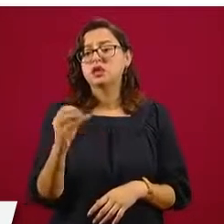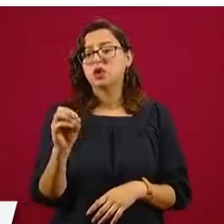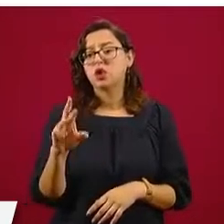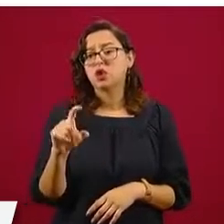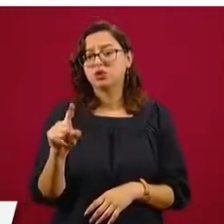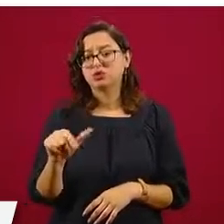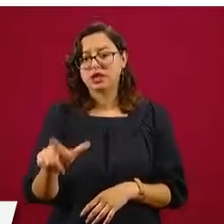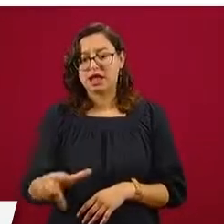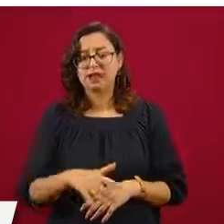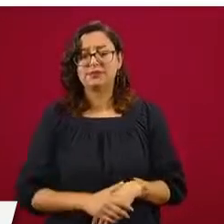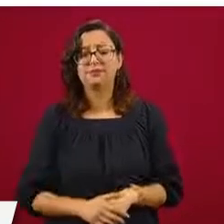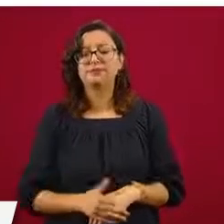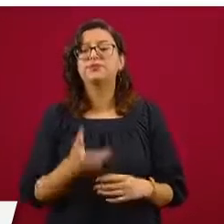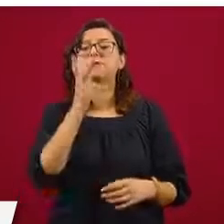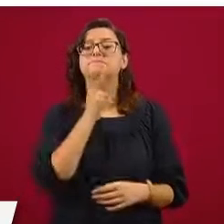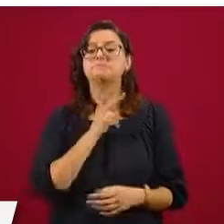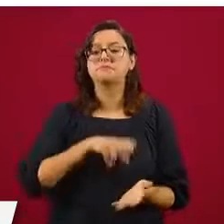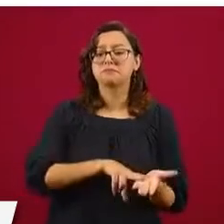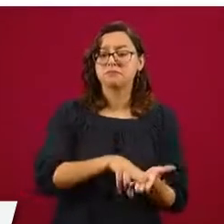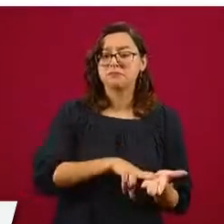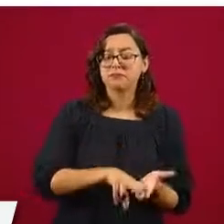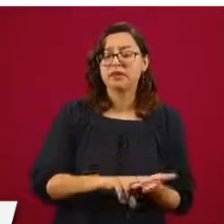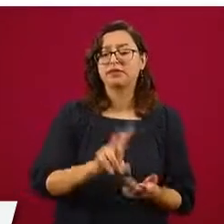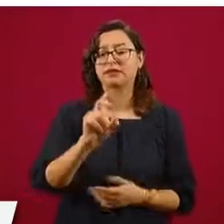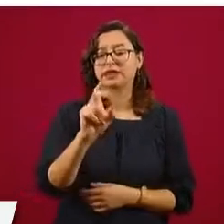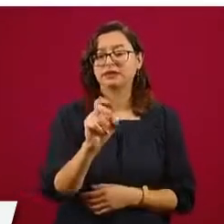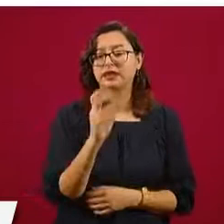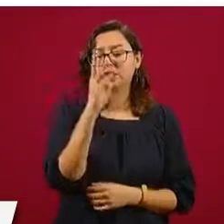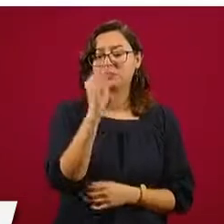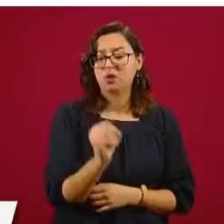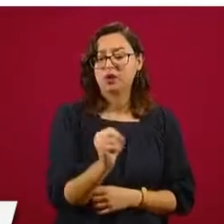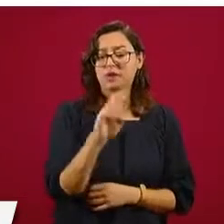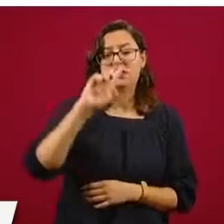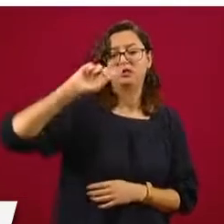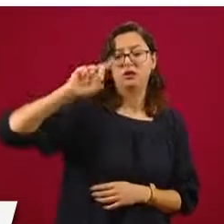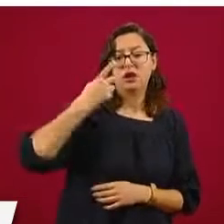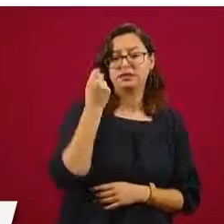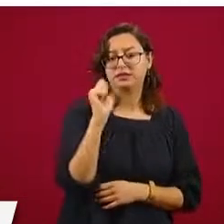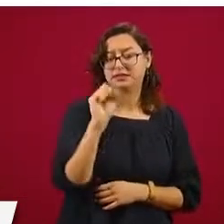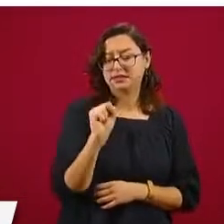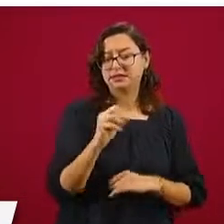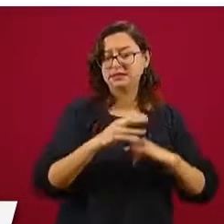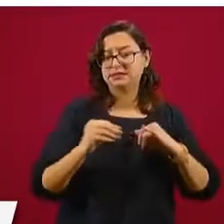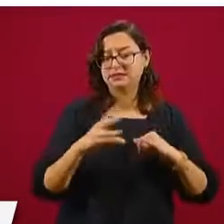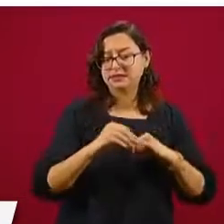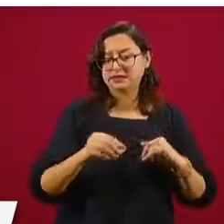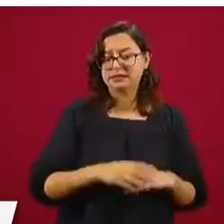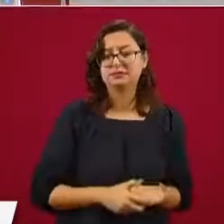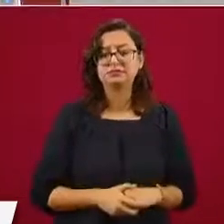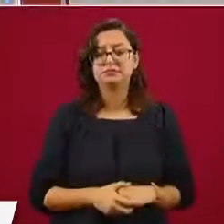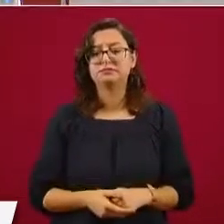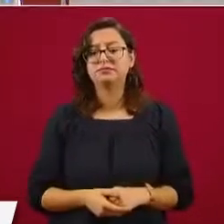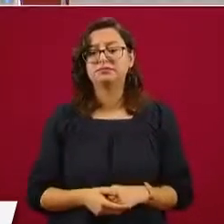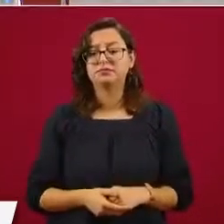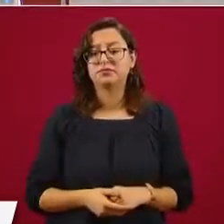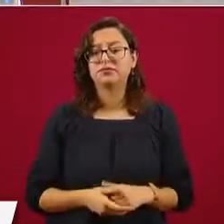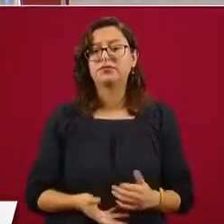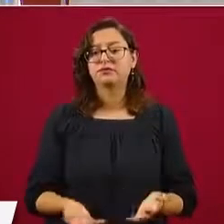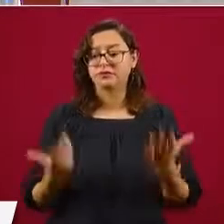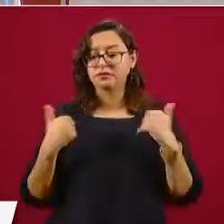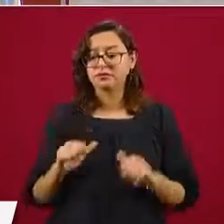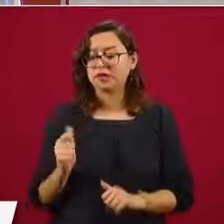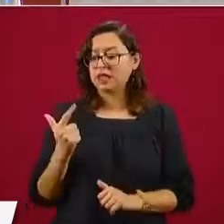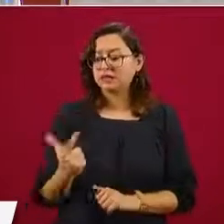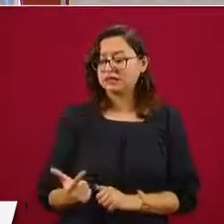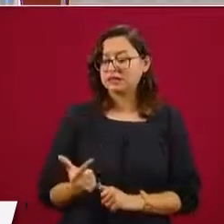de la mezcla mexicana de petróleo, 39 dólares con 60 centavos. En consecuencia, el 7 de